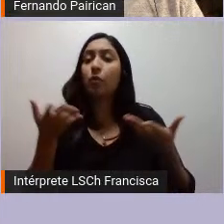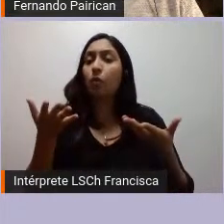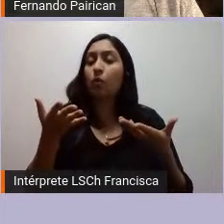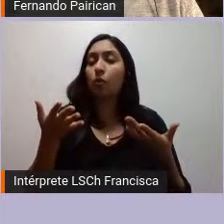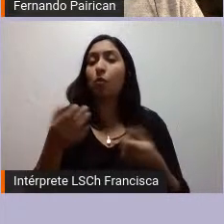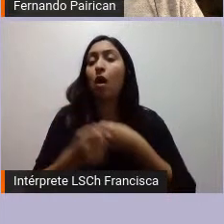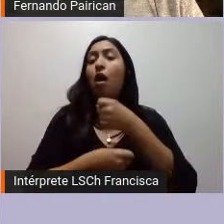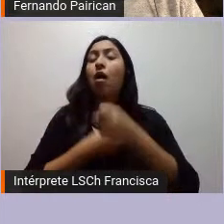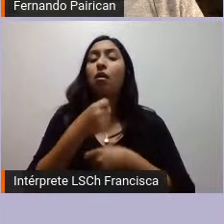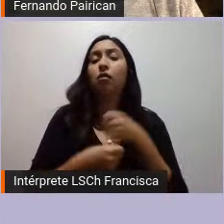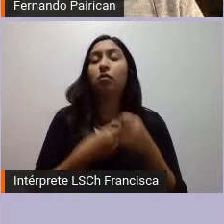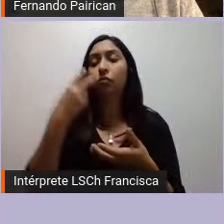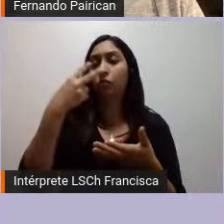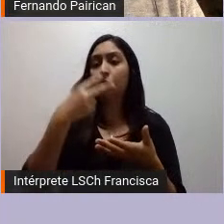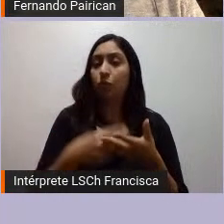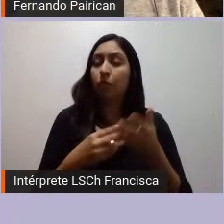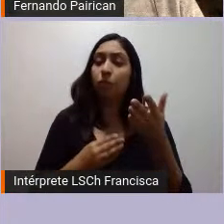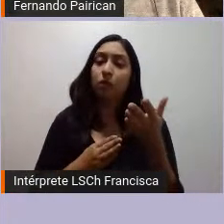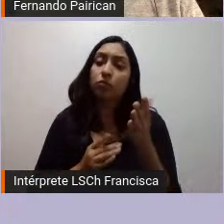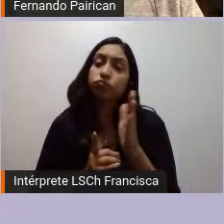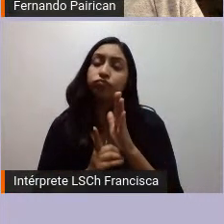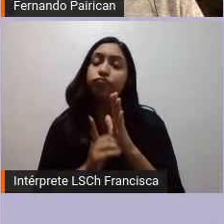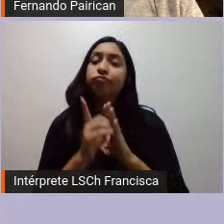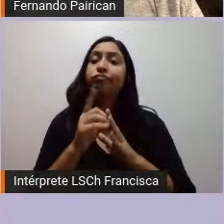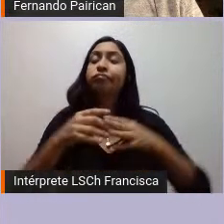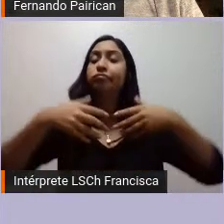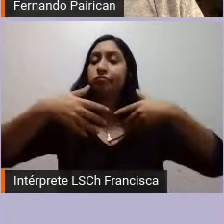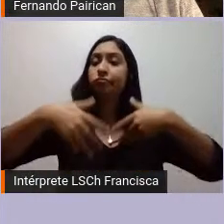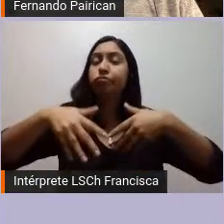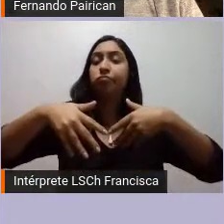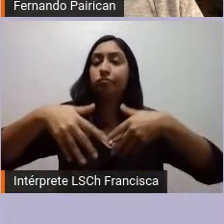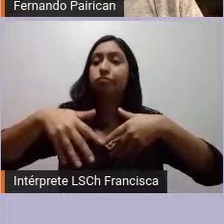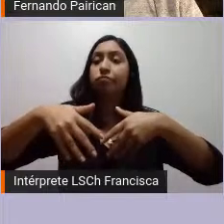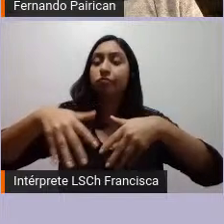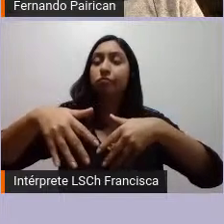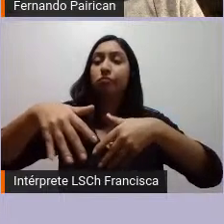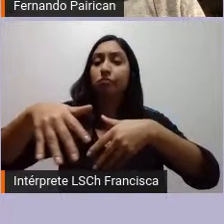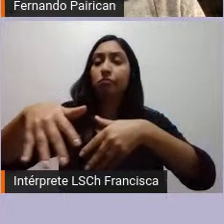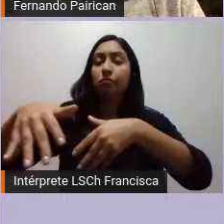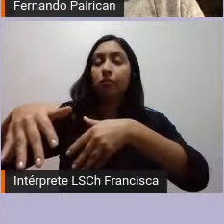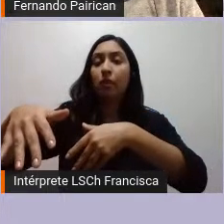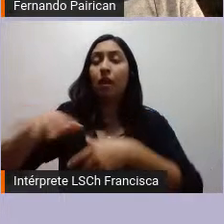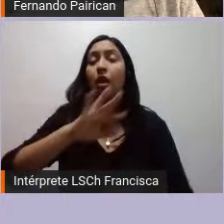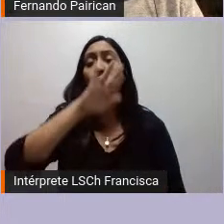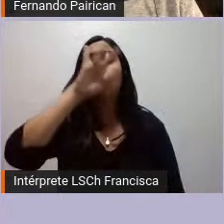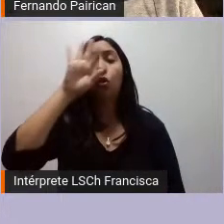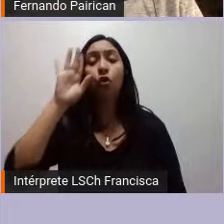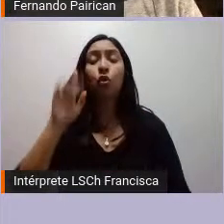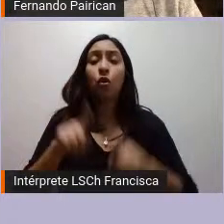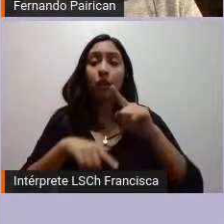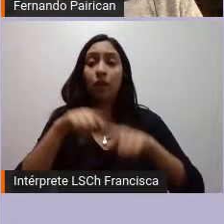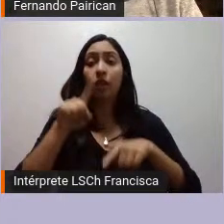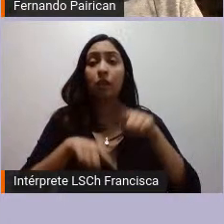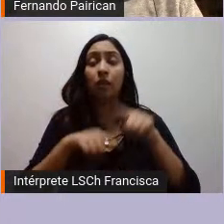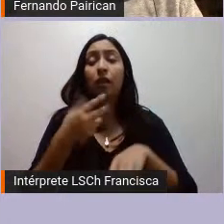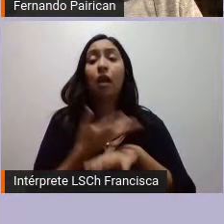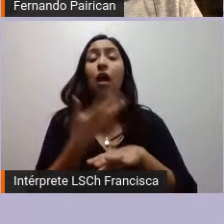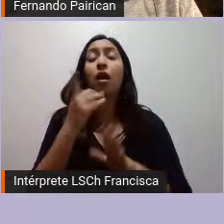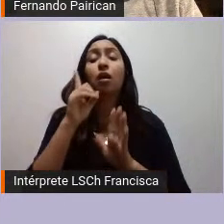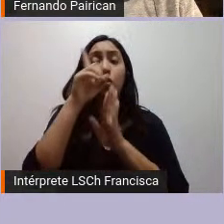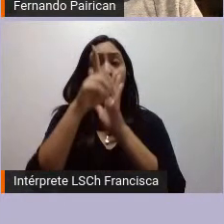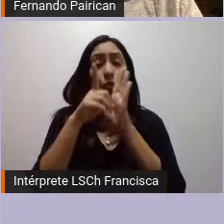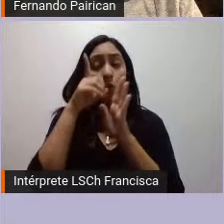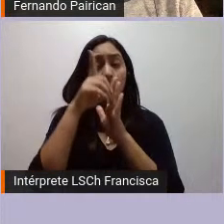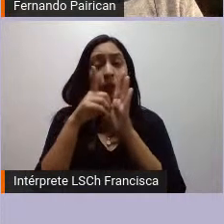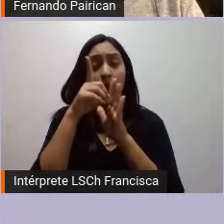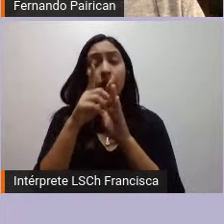comienza a desarrollar una marcha multitudinaria que se llama la marcha del color de la tierra hay documentales en Youtube donde ustedes pueden ir observando esa